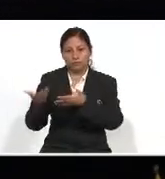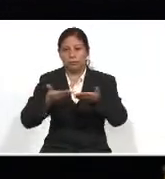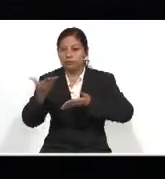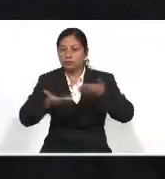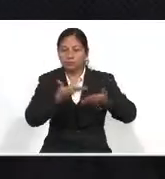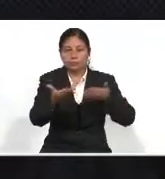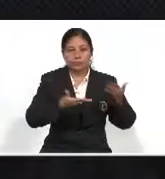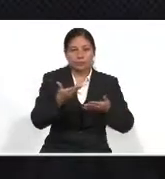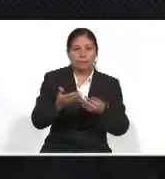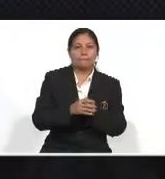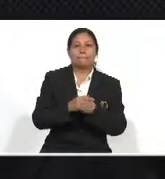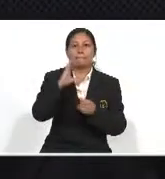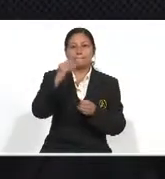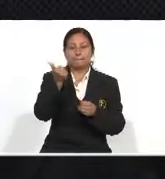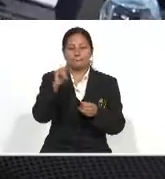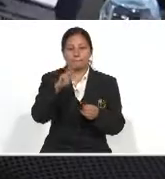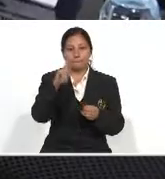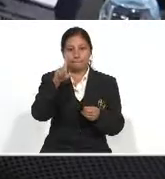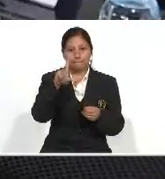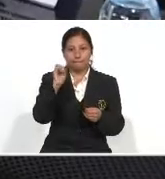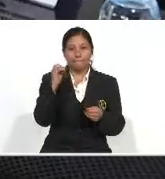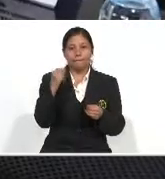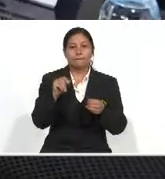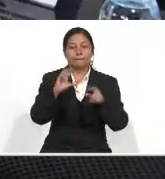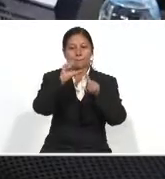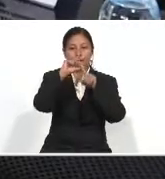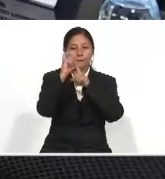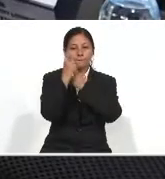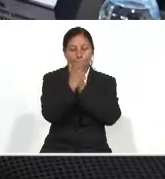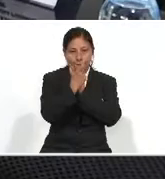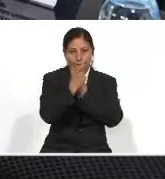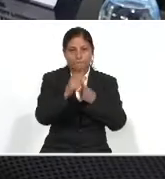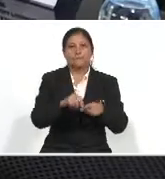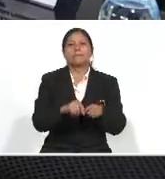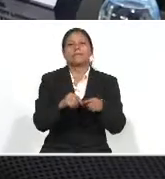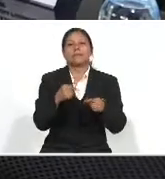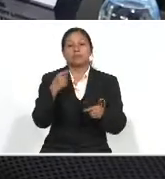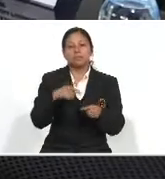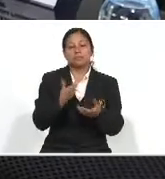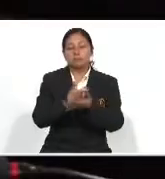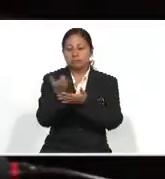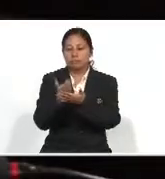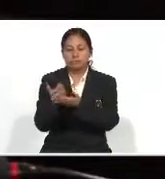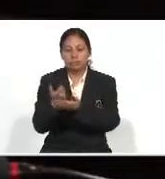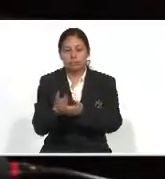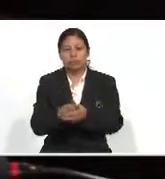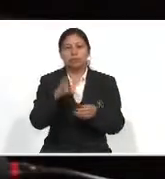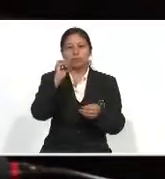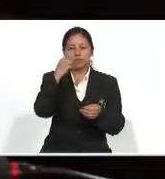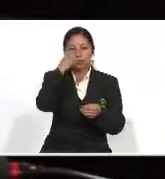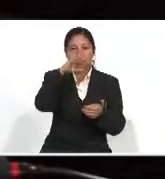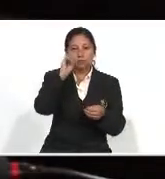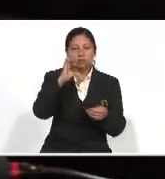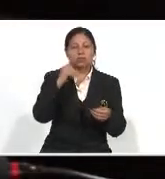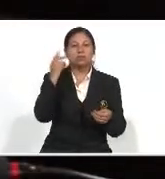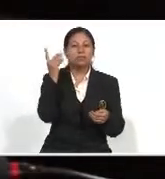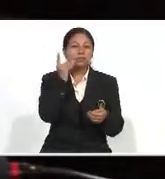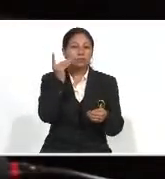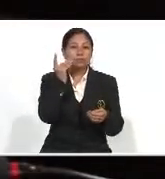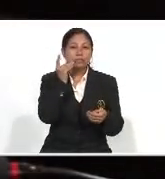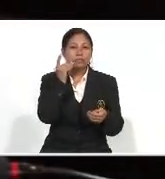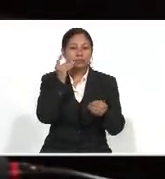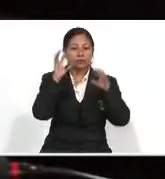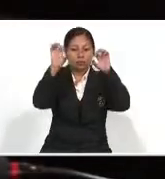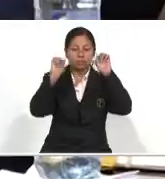cívicos. Asistió Carlos Sandoval, Viceministro de Cultura y Deportes, Edwin Martínez, Viceministro de Finanzas Públicas, Otto Alarcón, Director de la Dirección General